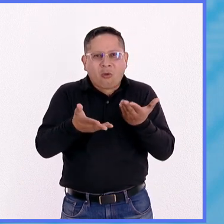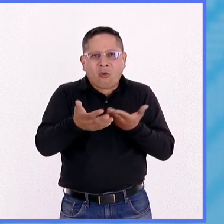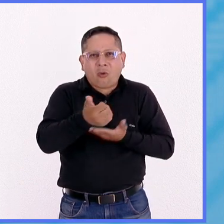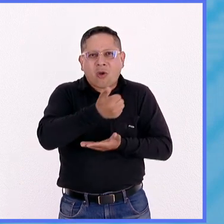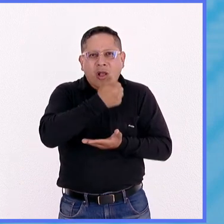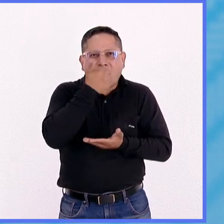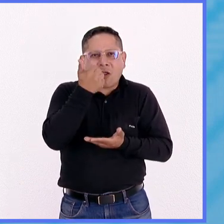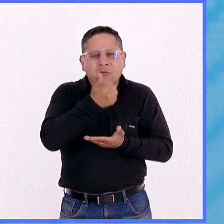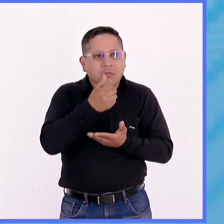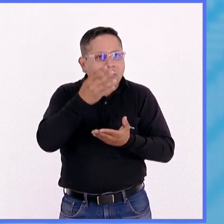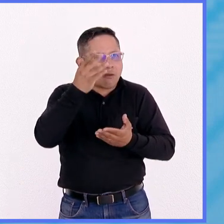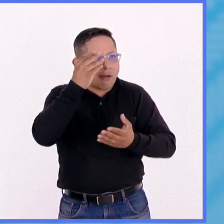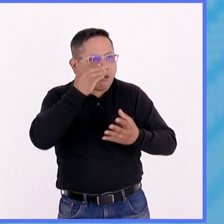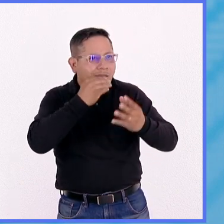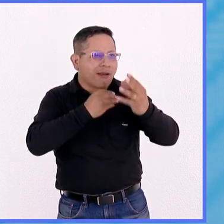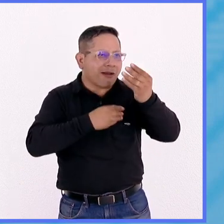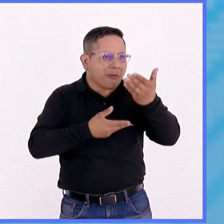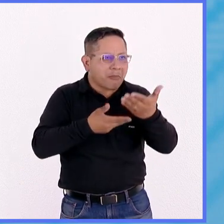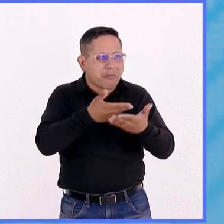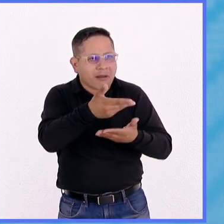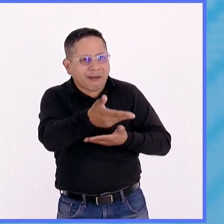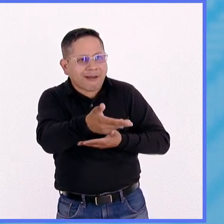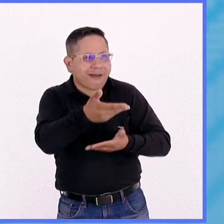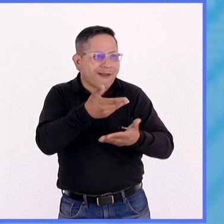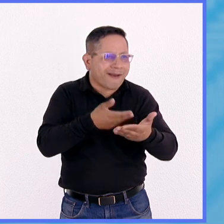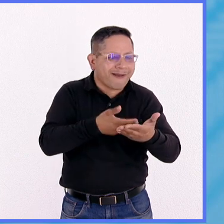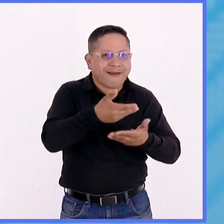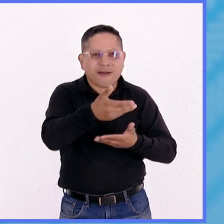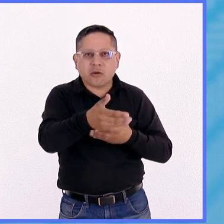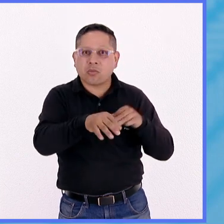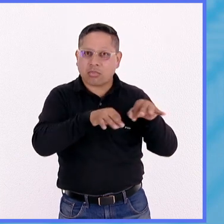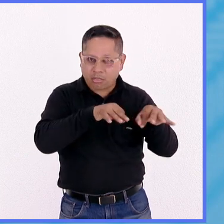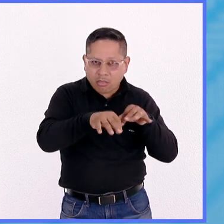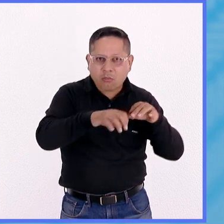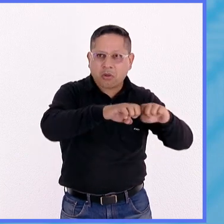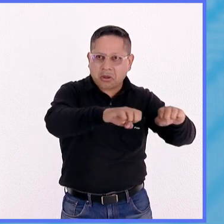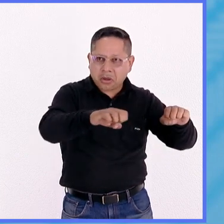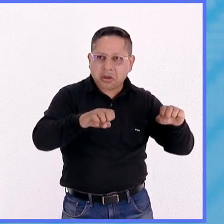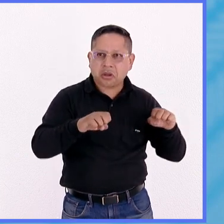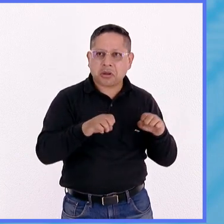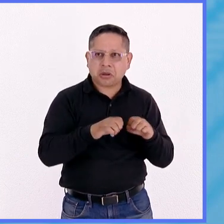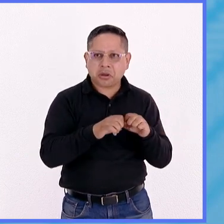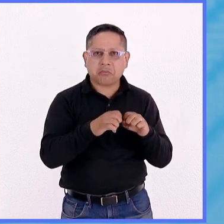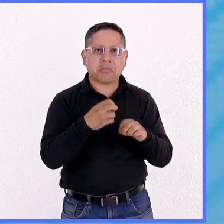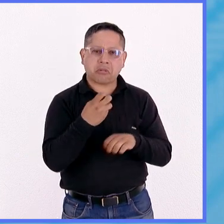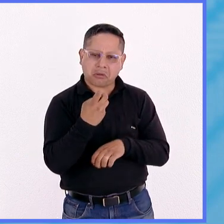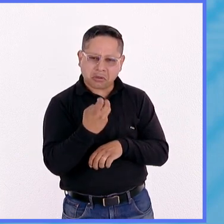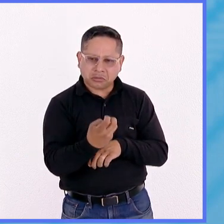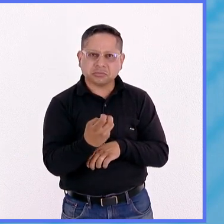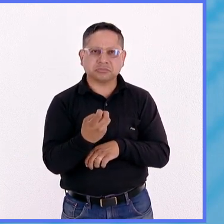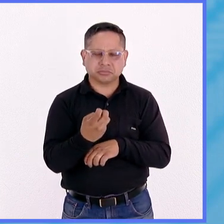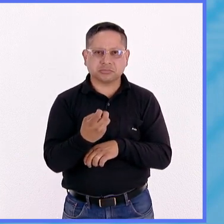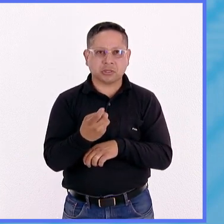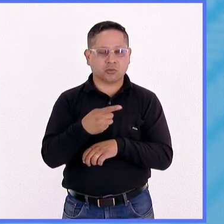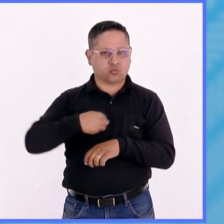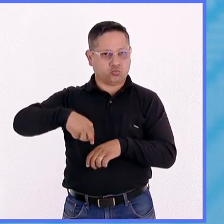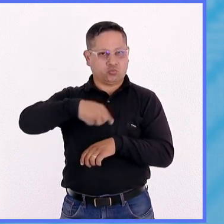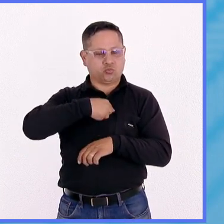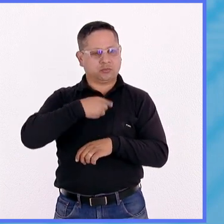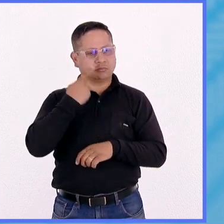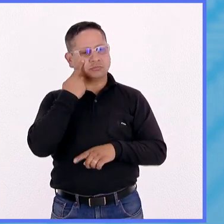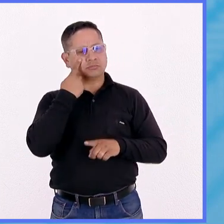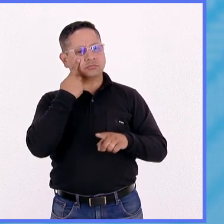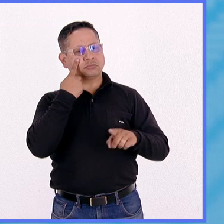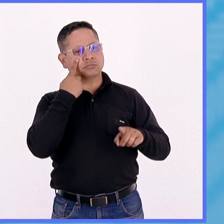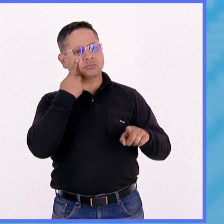es fenomenal porque se nota el acompañamiento, el trabajo en equipo y también el acompañamiento que hacemos nosotros